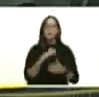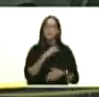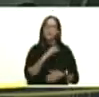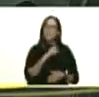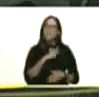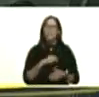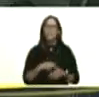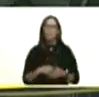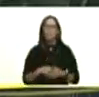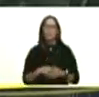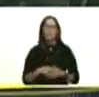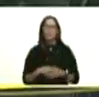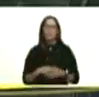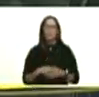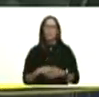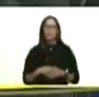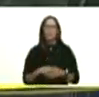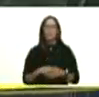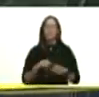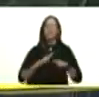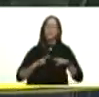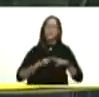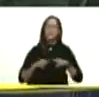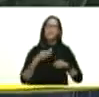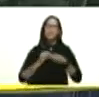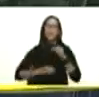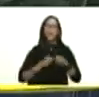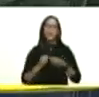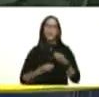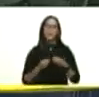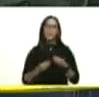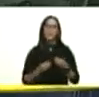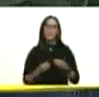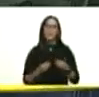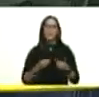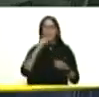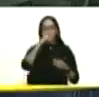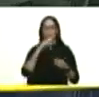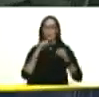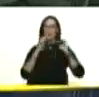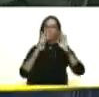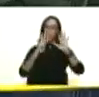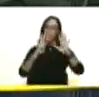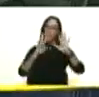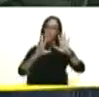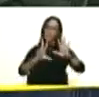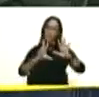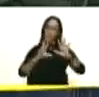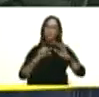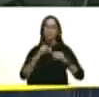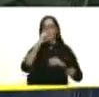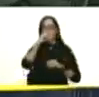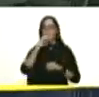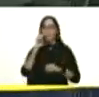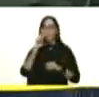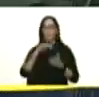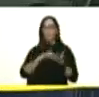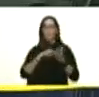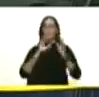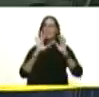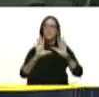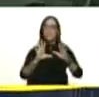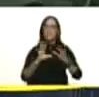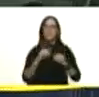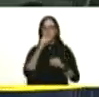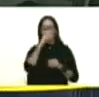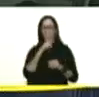y el niño ocasiona como en el año 98 como en el año 2010 en el año